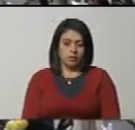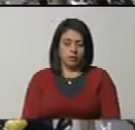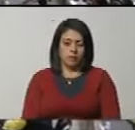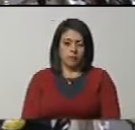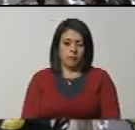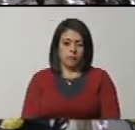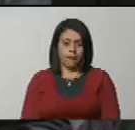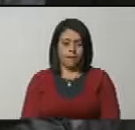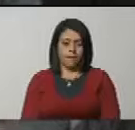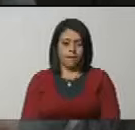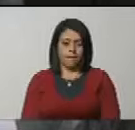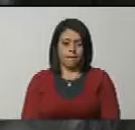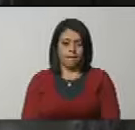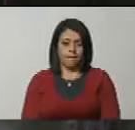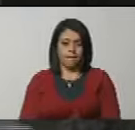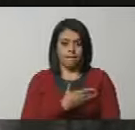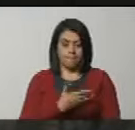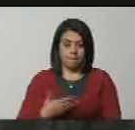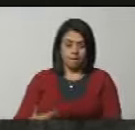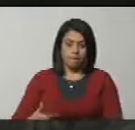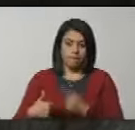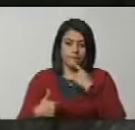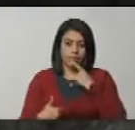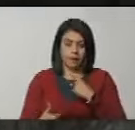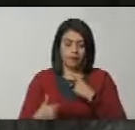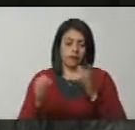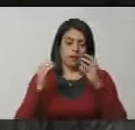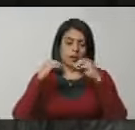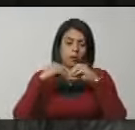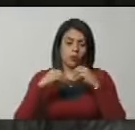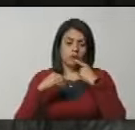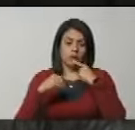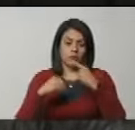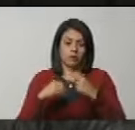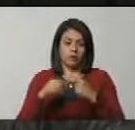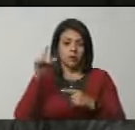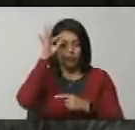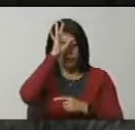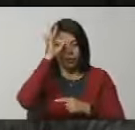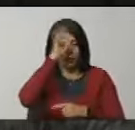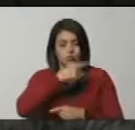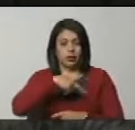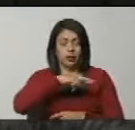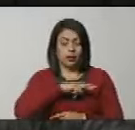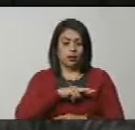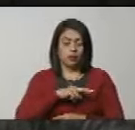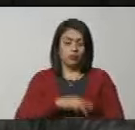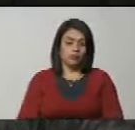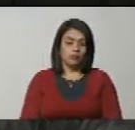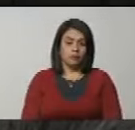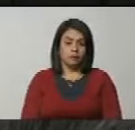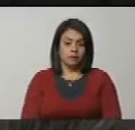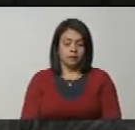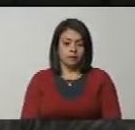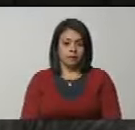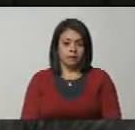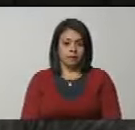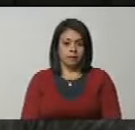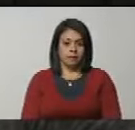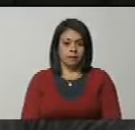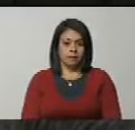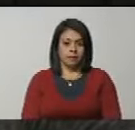Presidente, de acuerdo al mismo tenor, diría el filósofo religioso, Presidente,